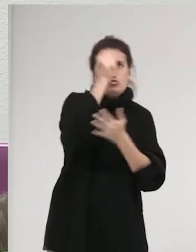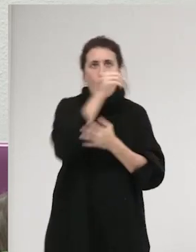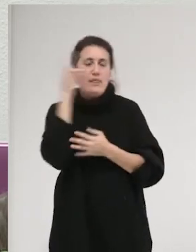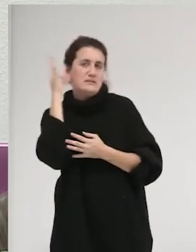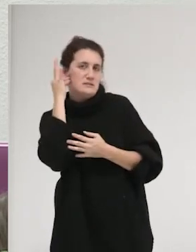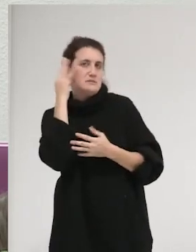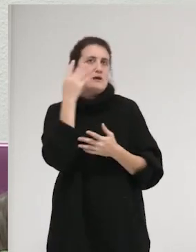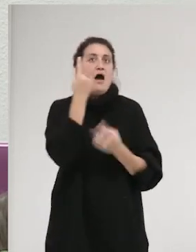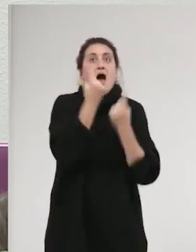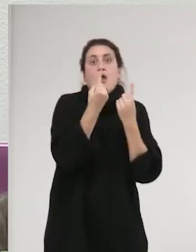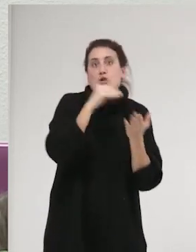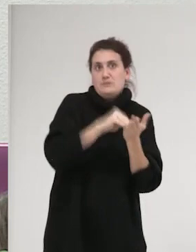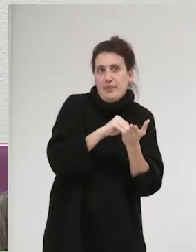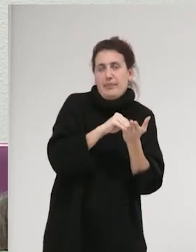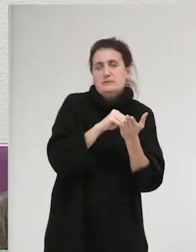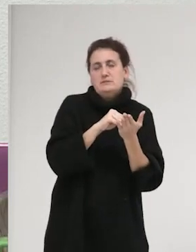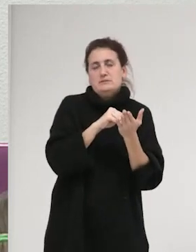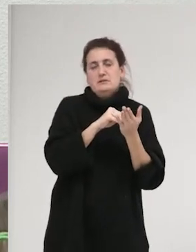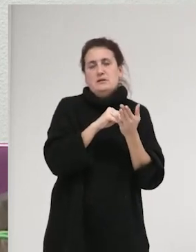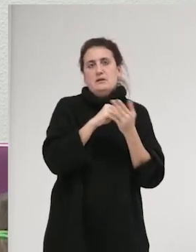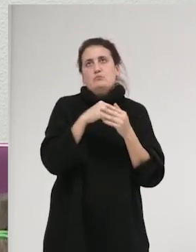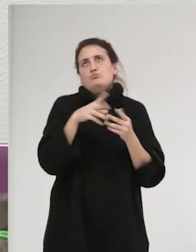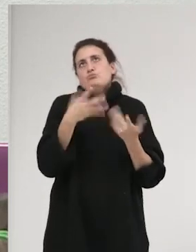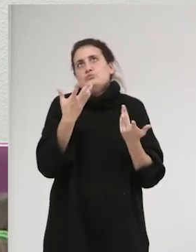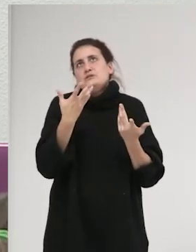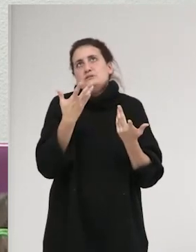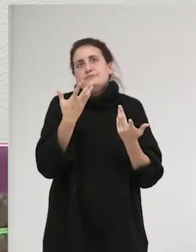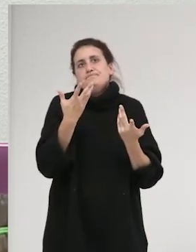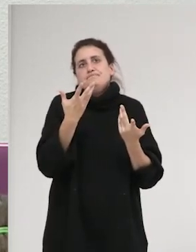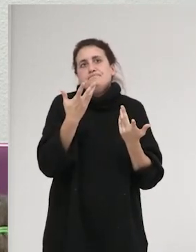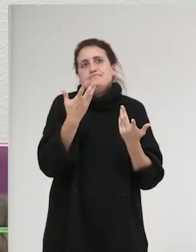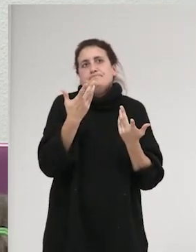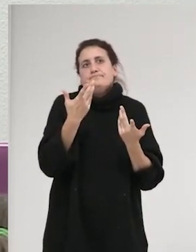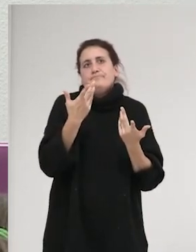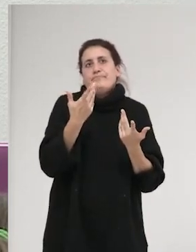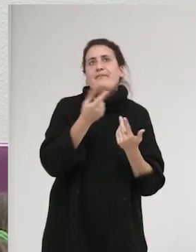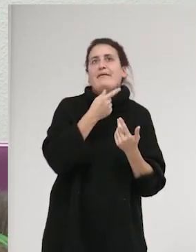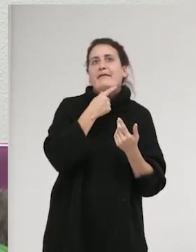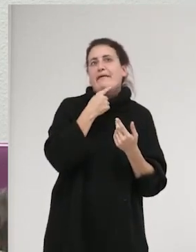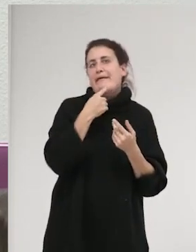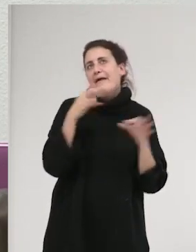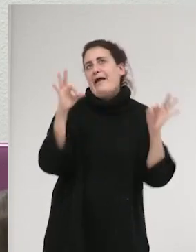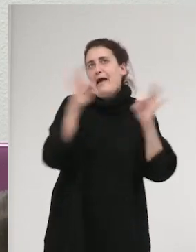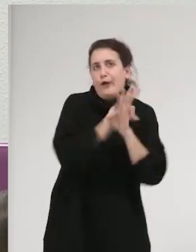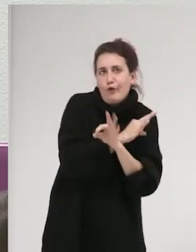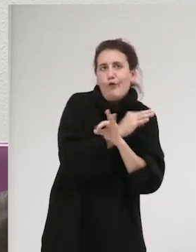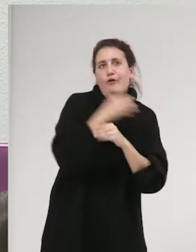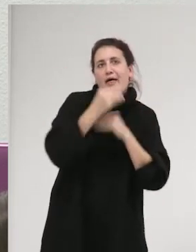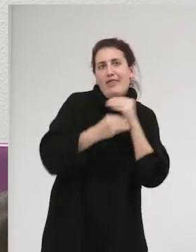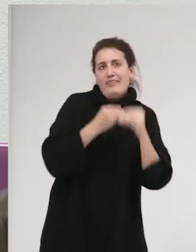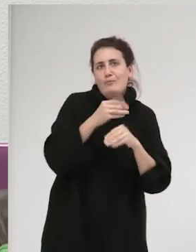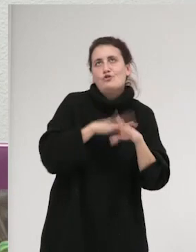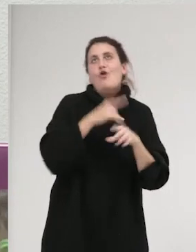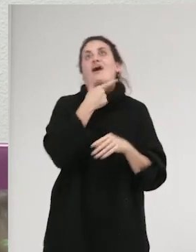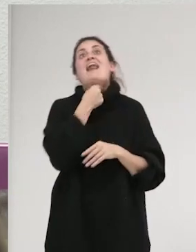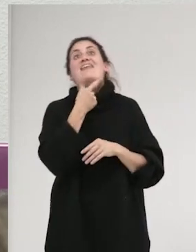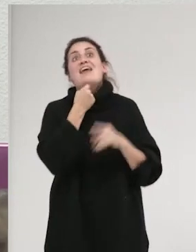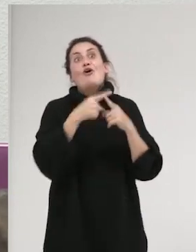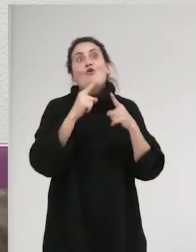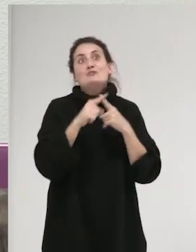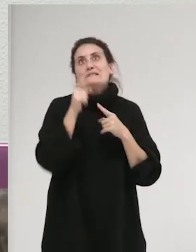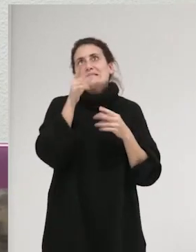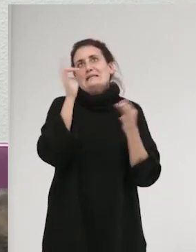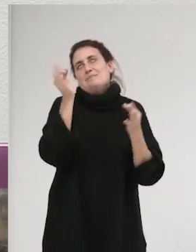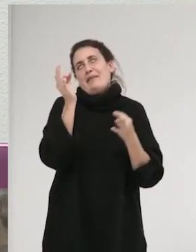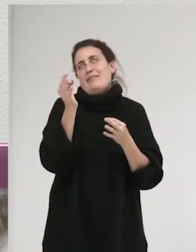en algún caso, cometemos algún tipo de error o de que nos hacen gracia cosas totalmente